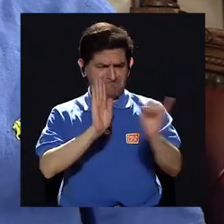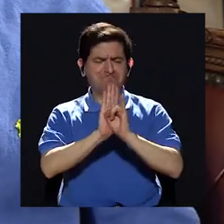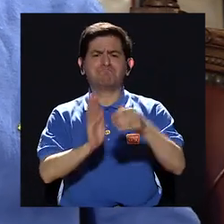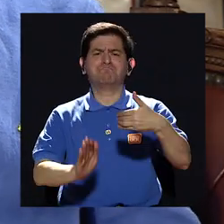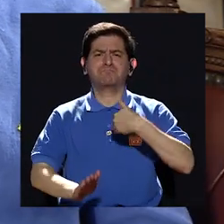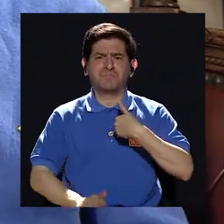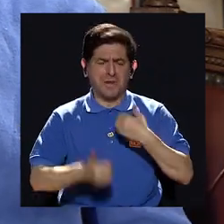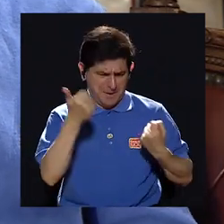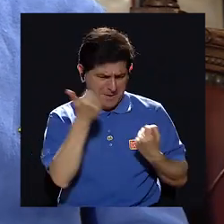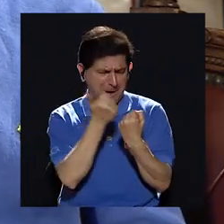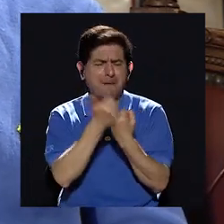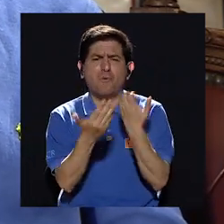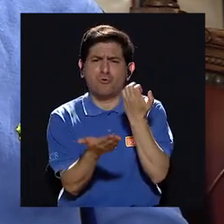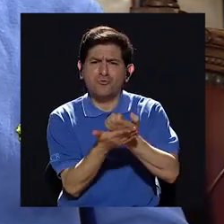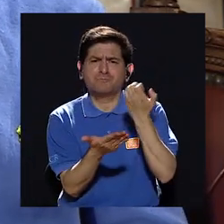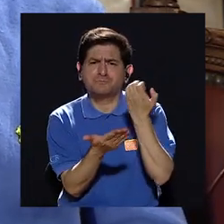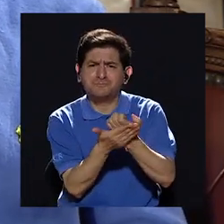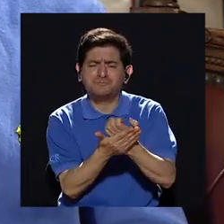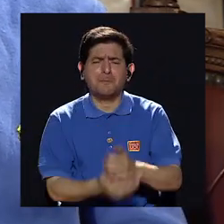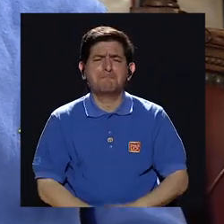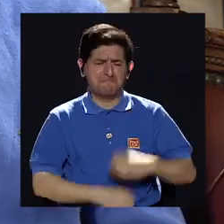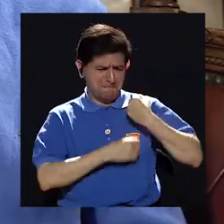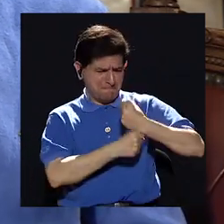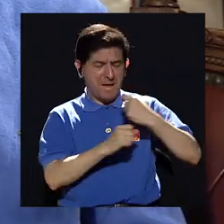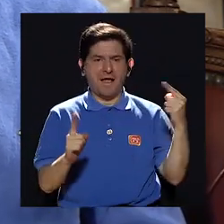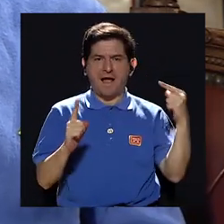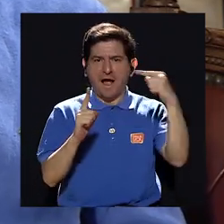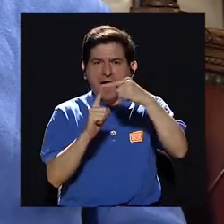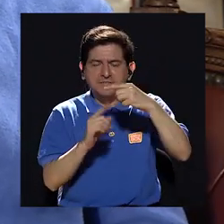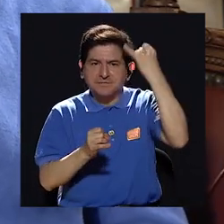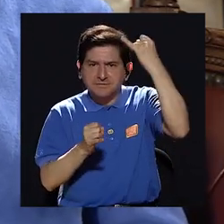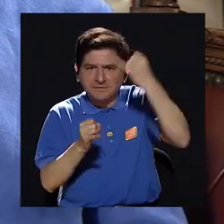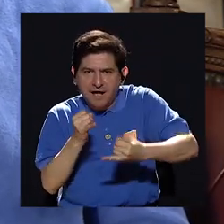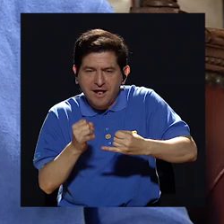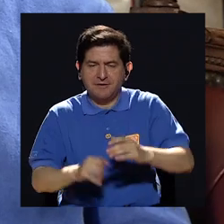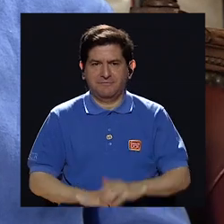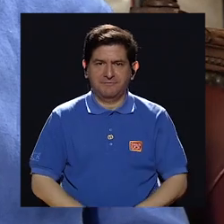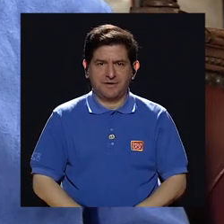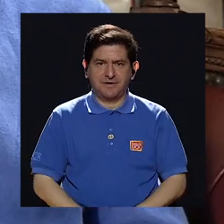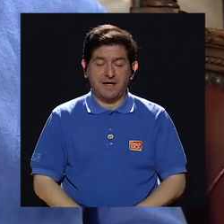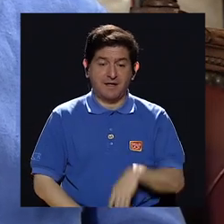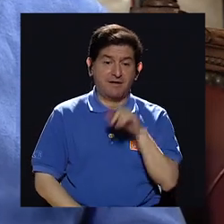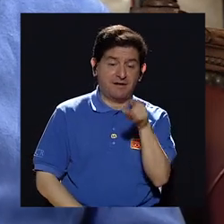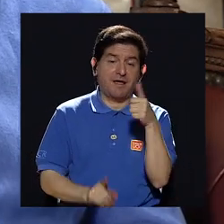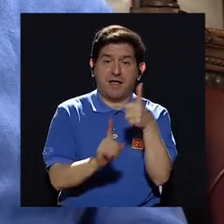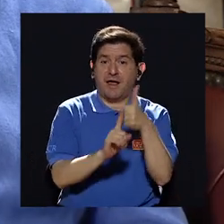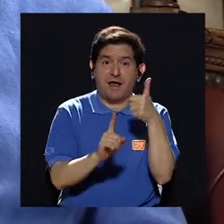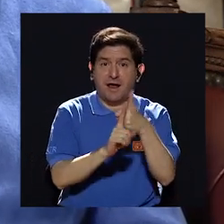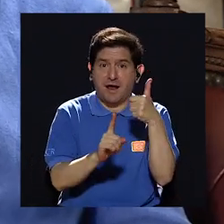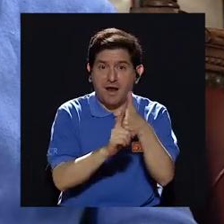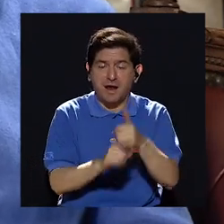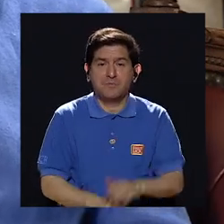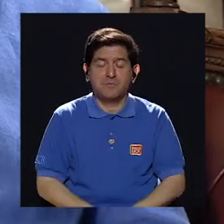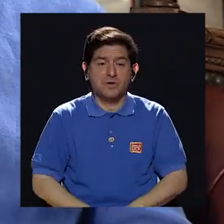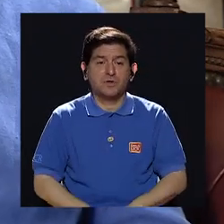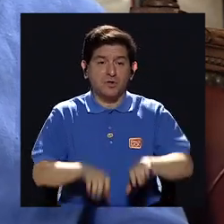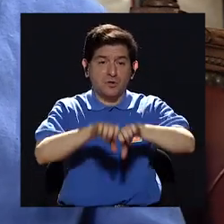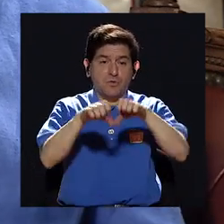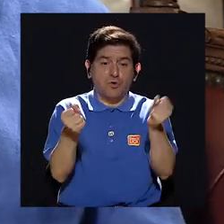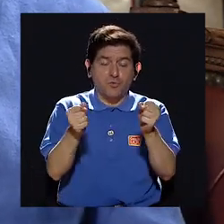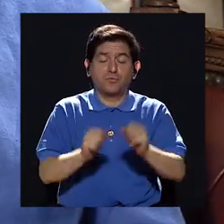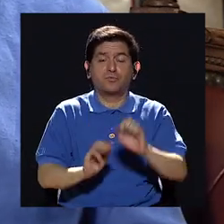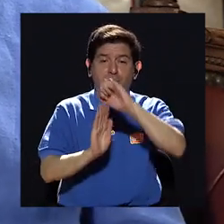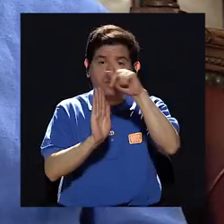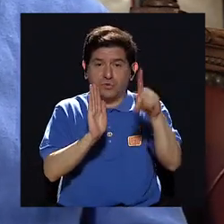Y claro, los apoyó económicamente y militarmente hasta caer en violar la